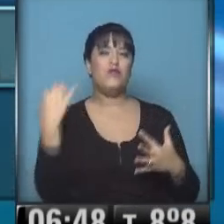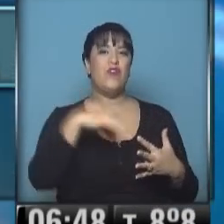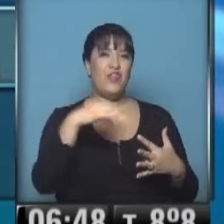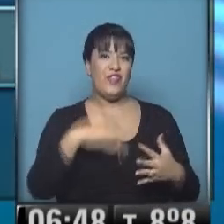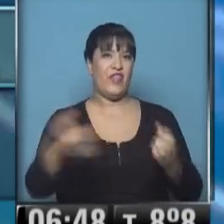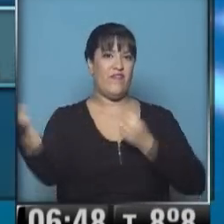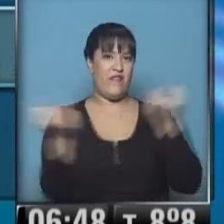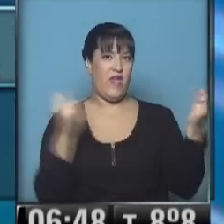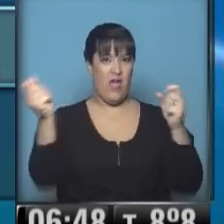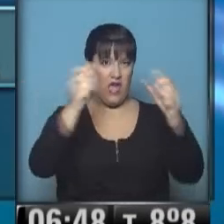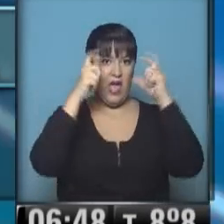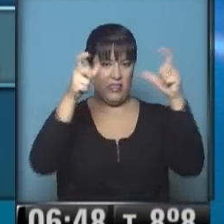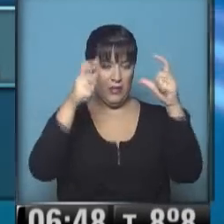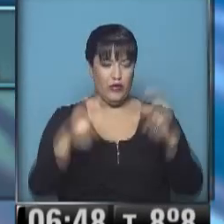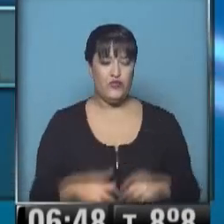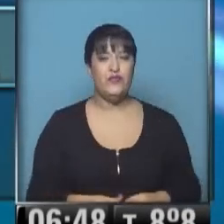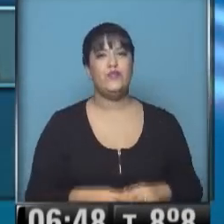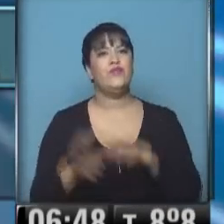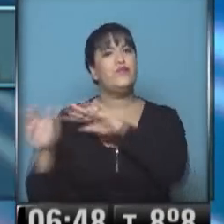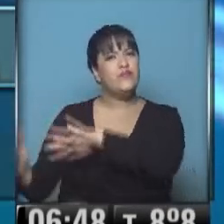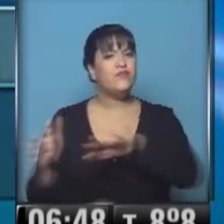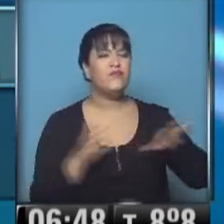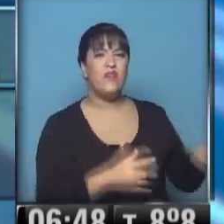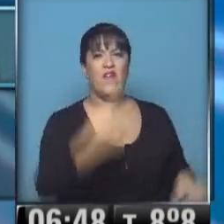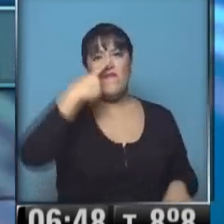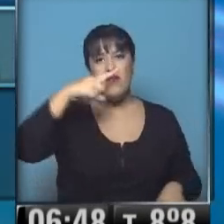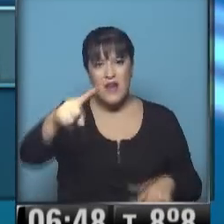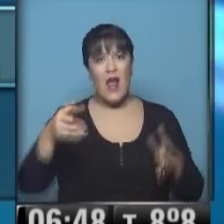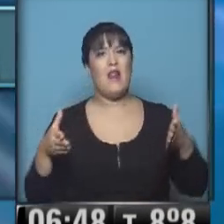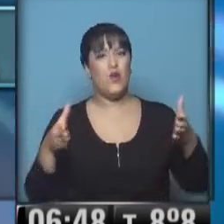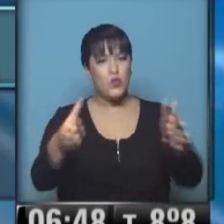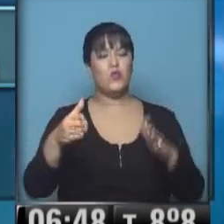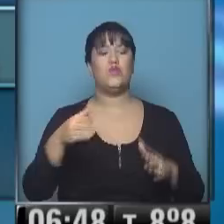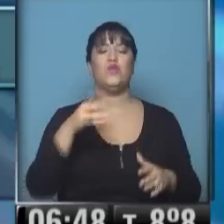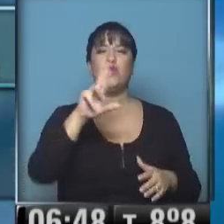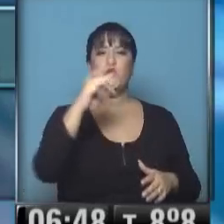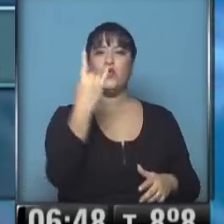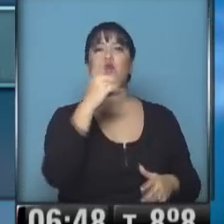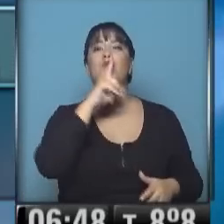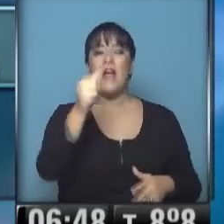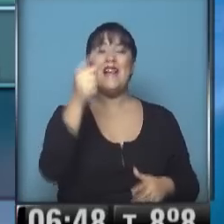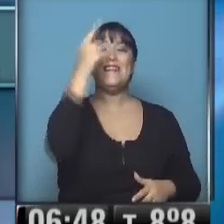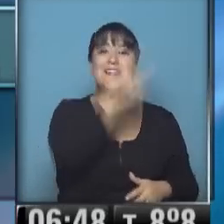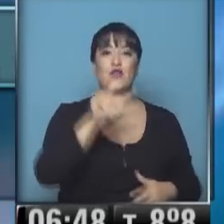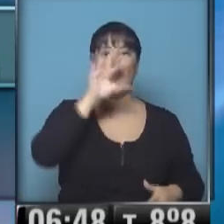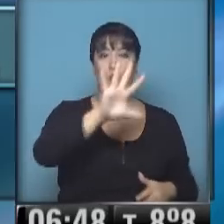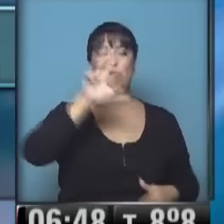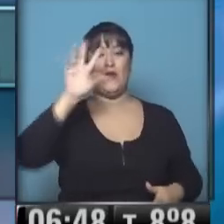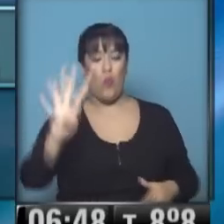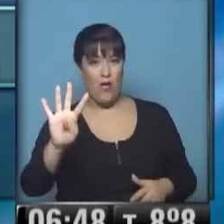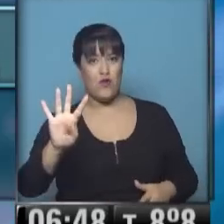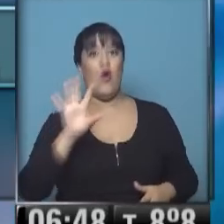también en este caso con extrema precaución. Y cerramos la recorrida de hoy en La Pampa, en la ruta 154, del kilómetro